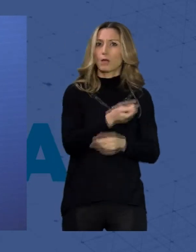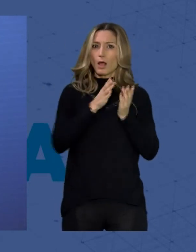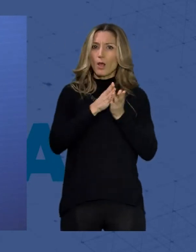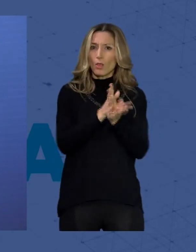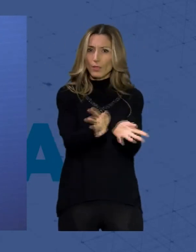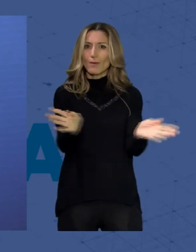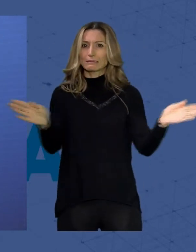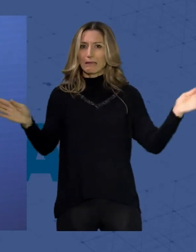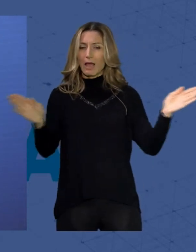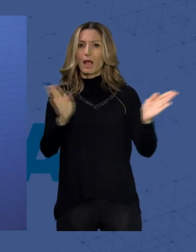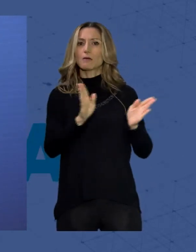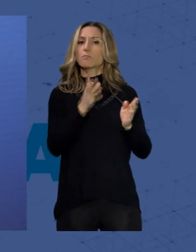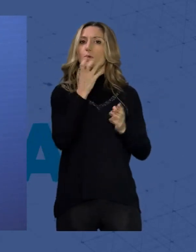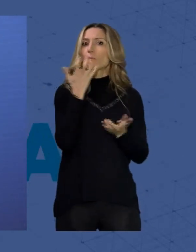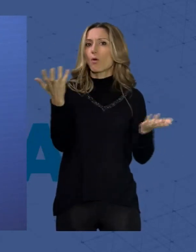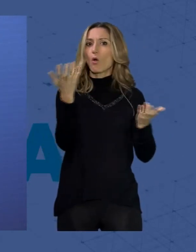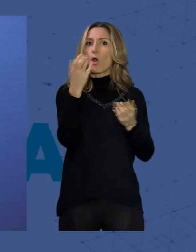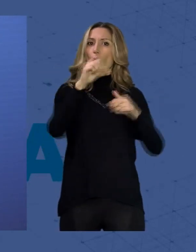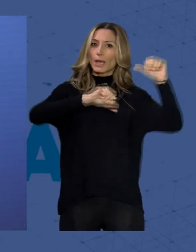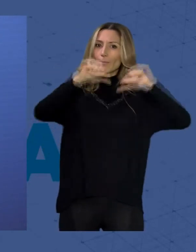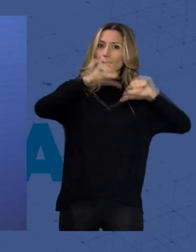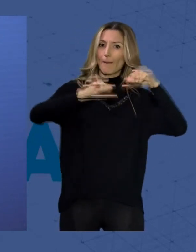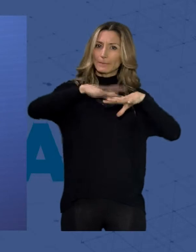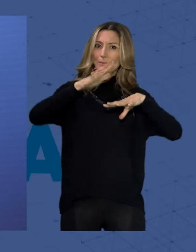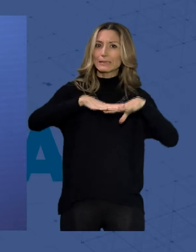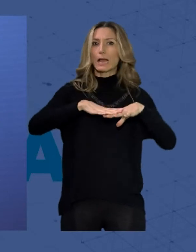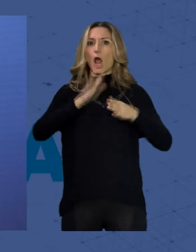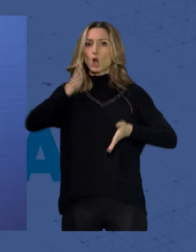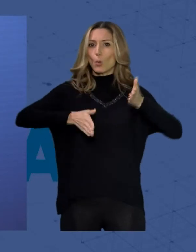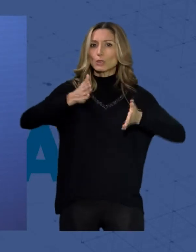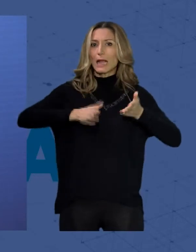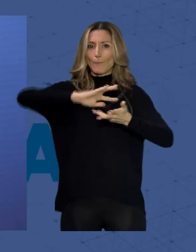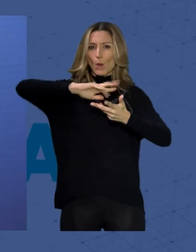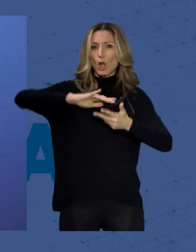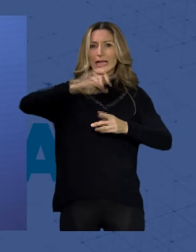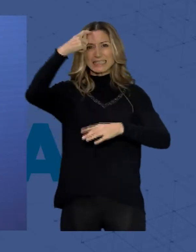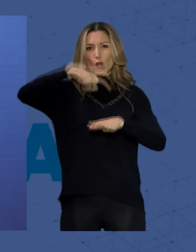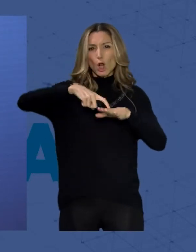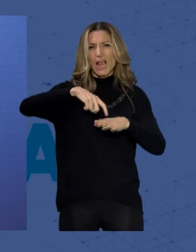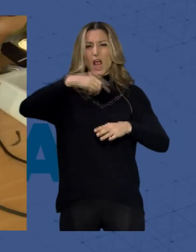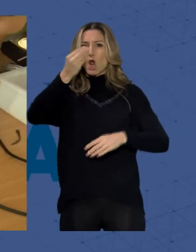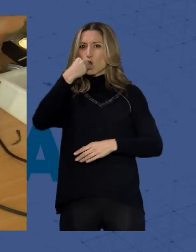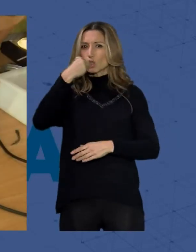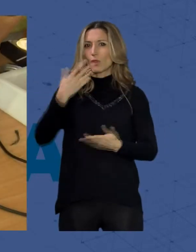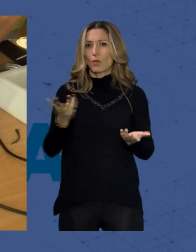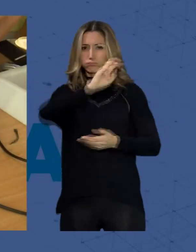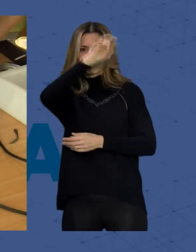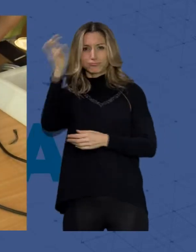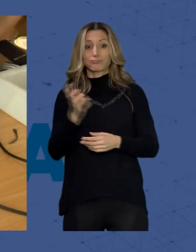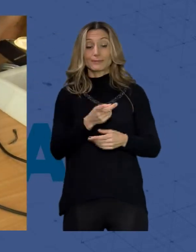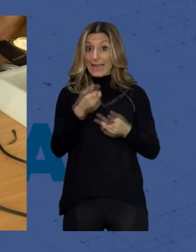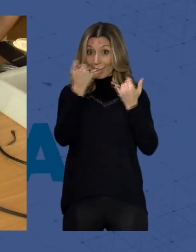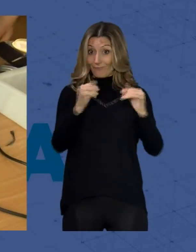ramas científicas, como la química, la matemática, geología, robótica, biología, psicología, nutrición. El evento está